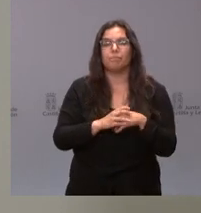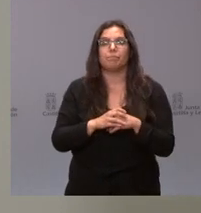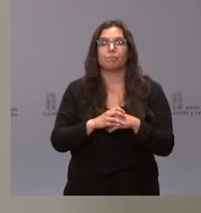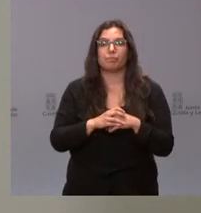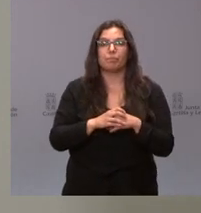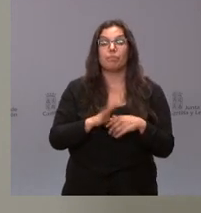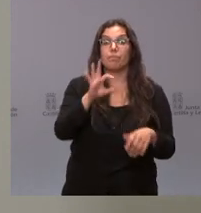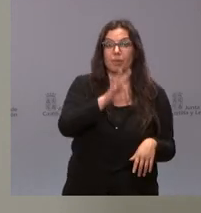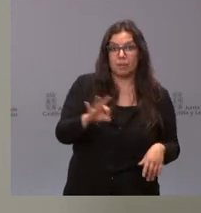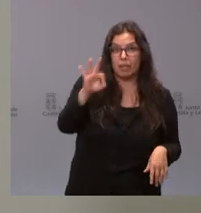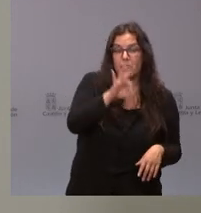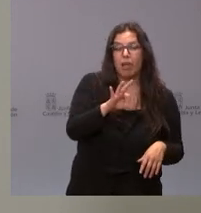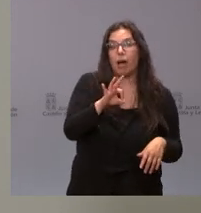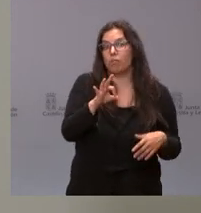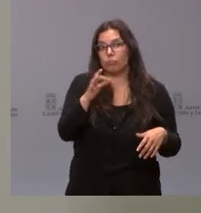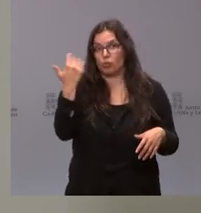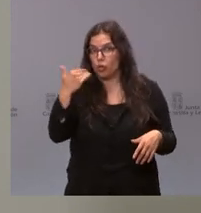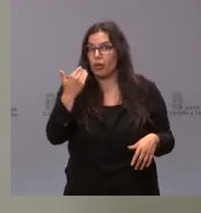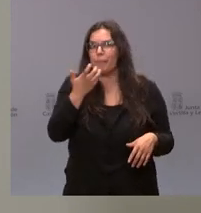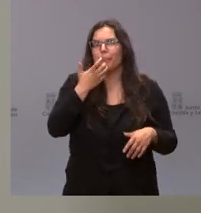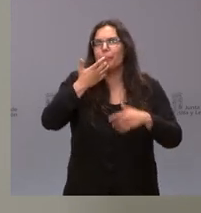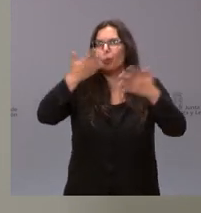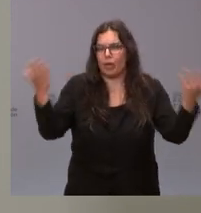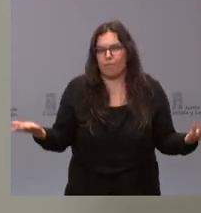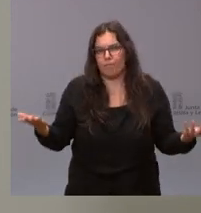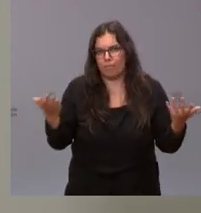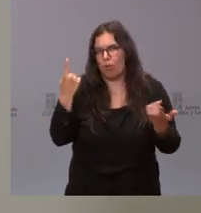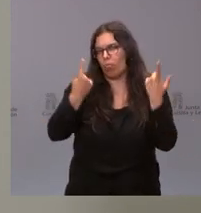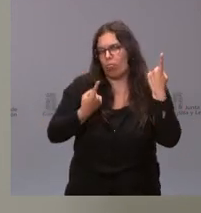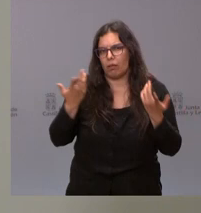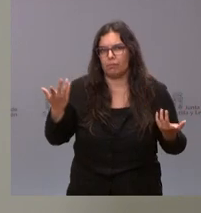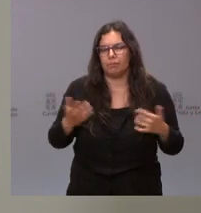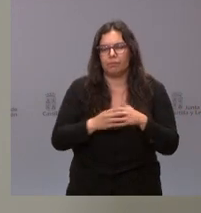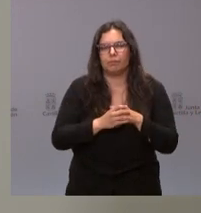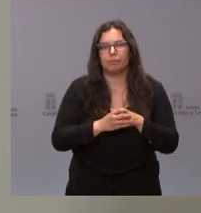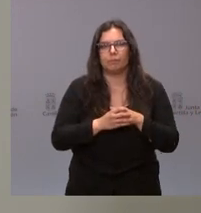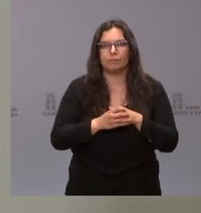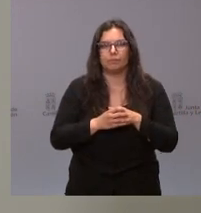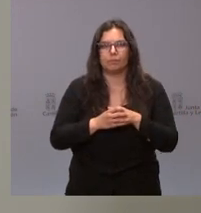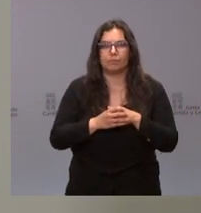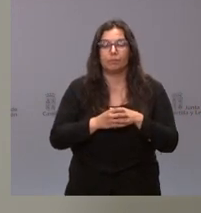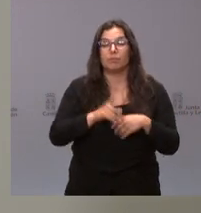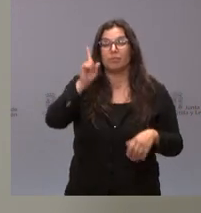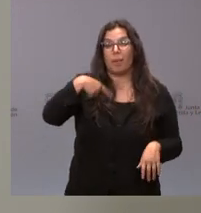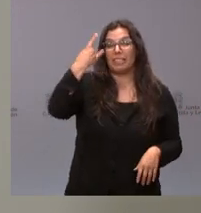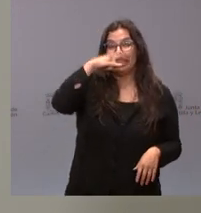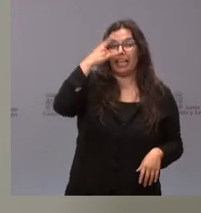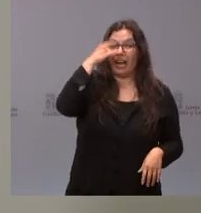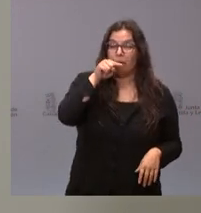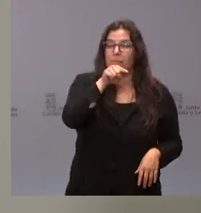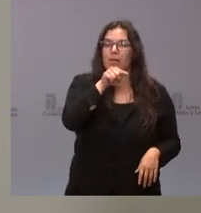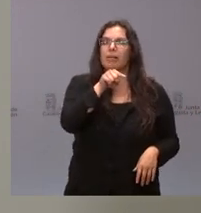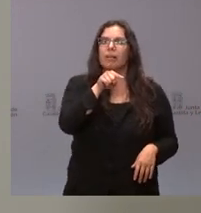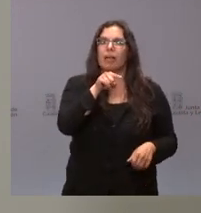en Palencia o en Soria, por poner tan solo algunos ejemplos añadidos, más Salamanca, que también tiene